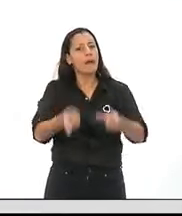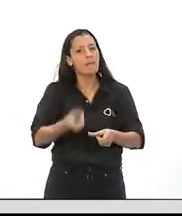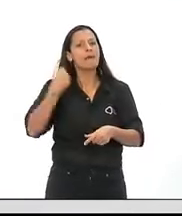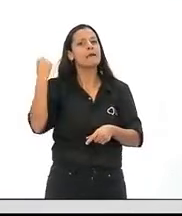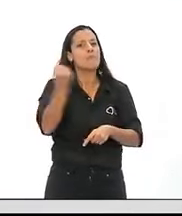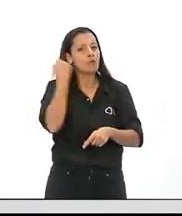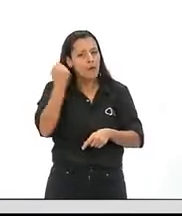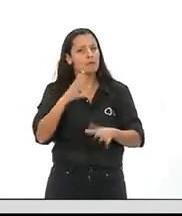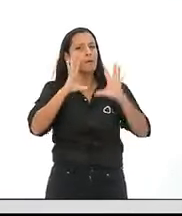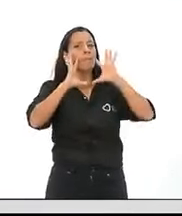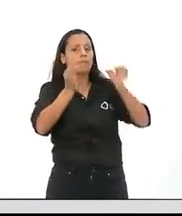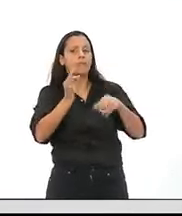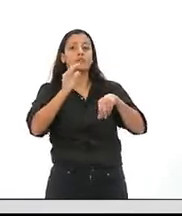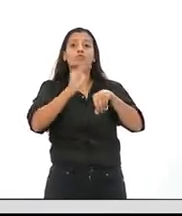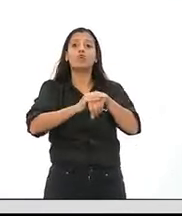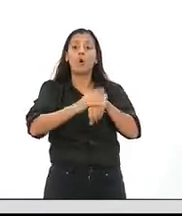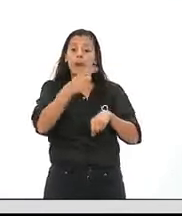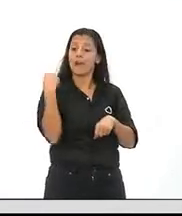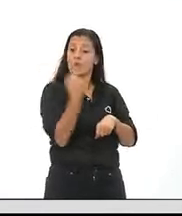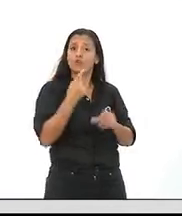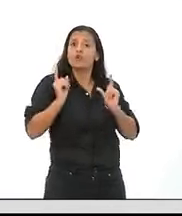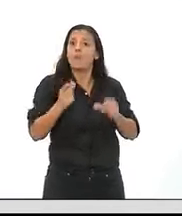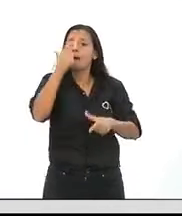respecto a nosotros,